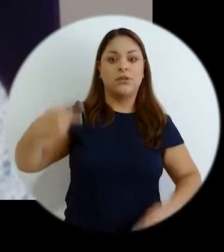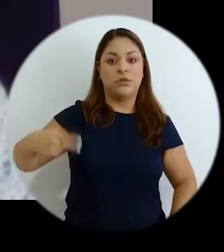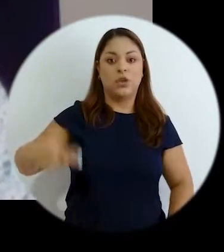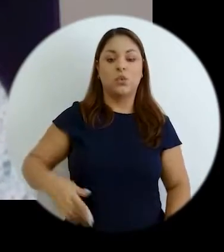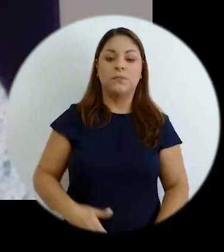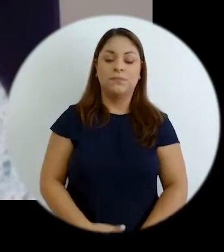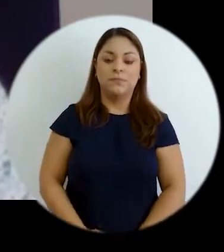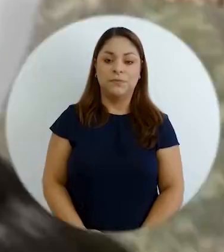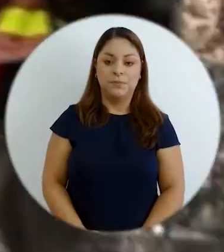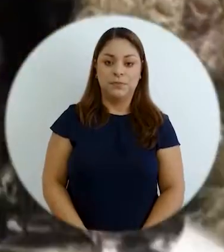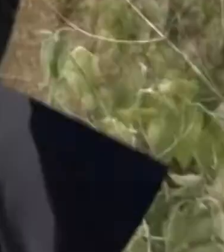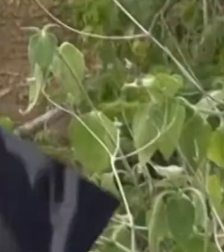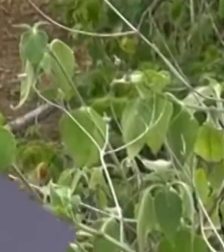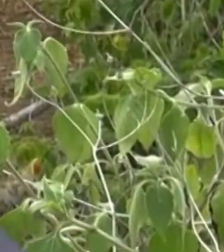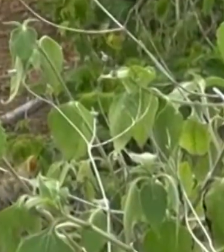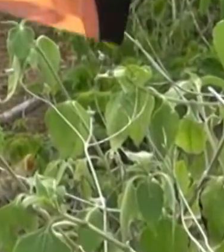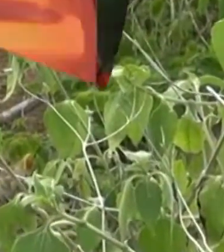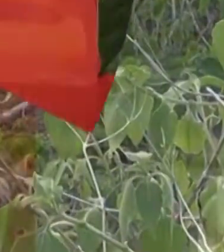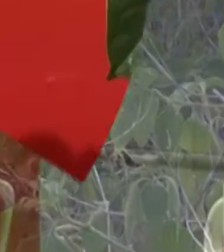y la gestión de riesgo